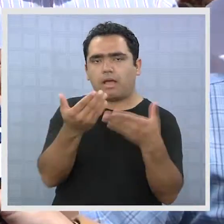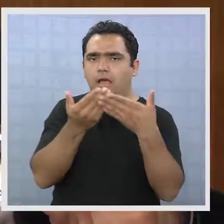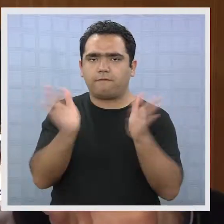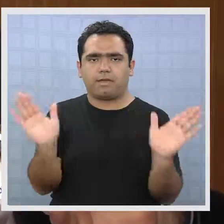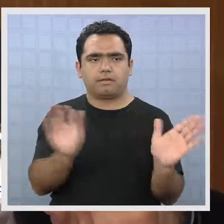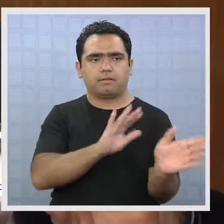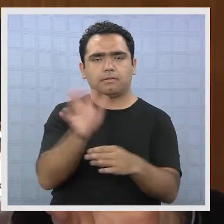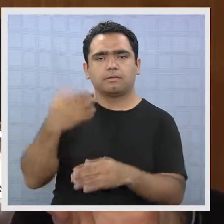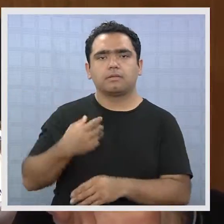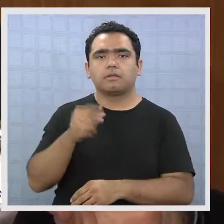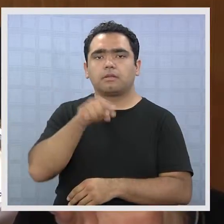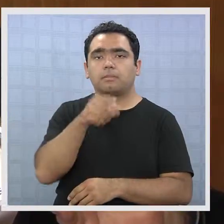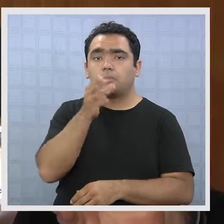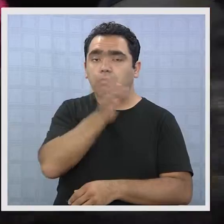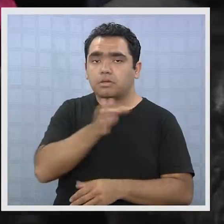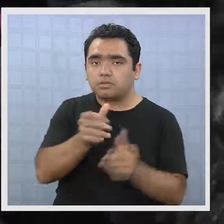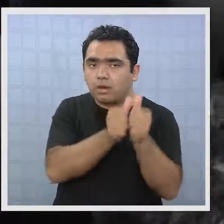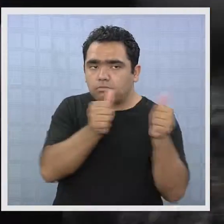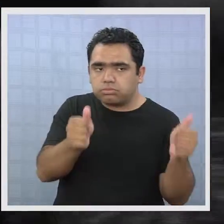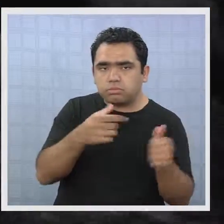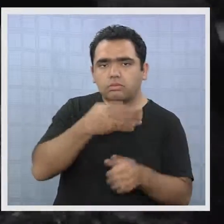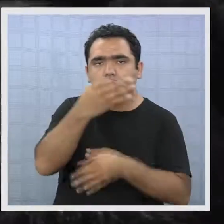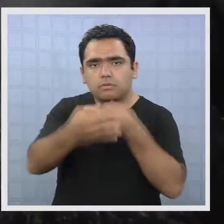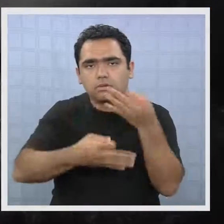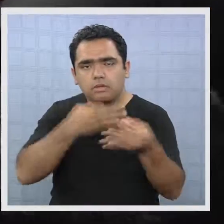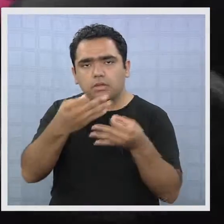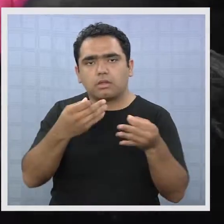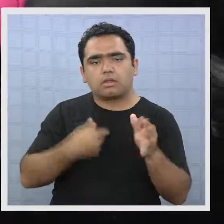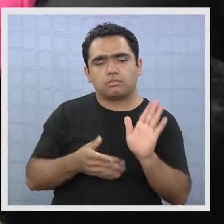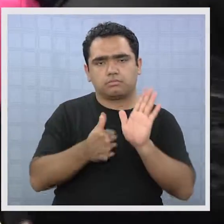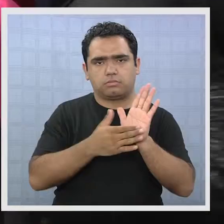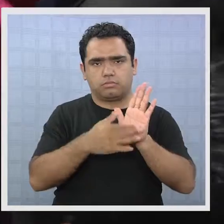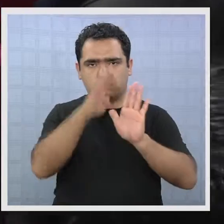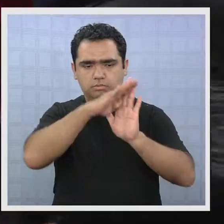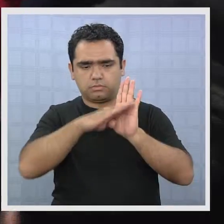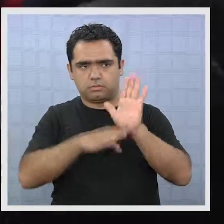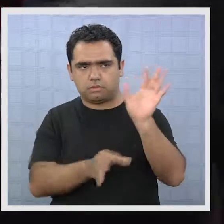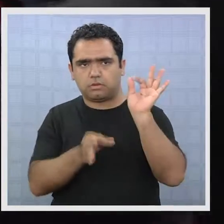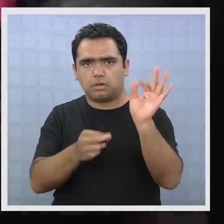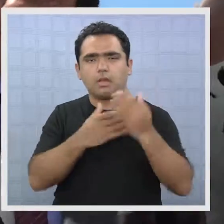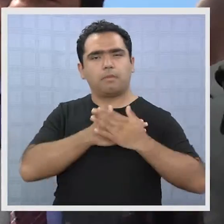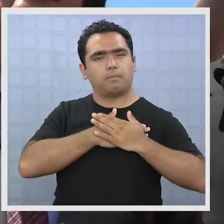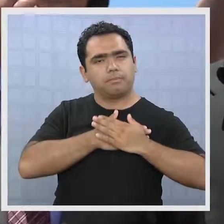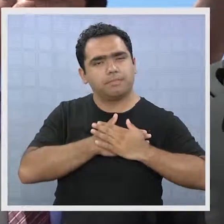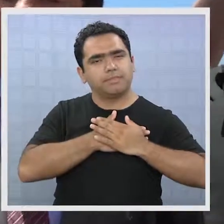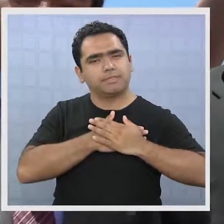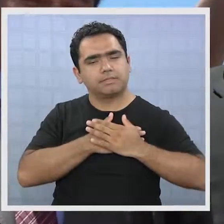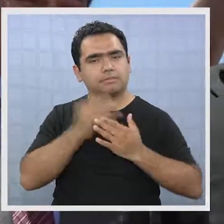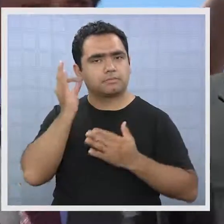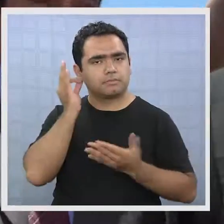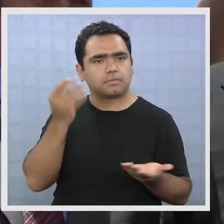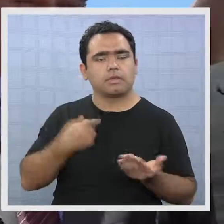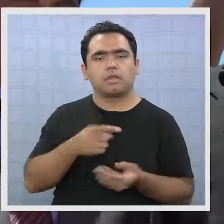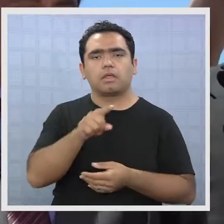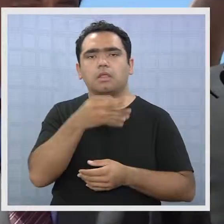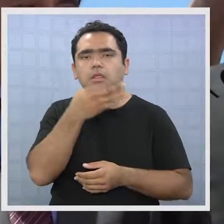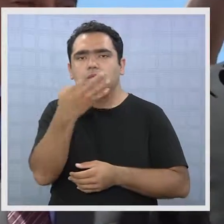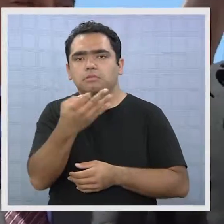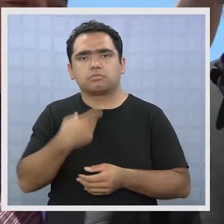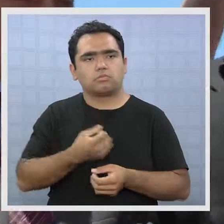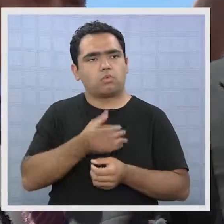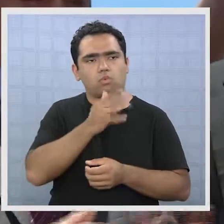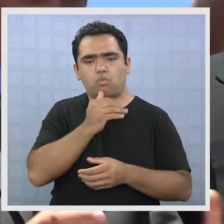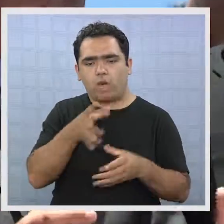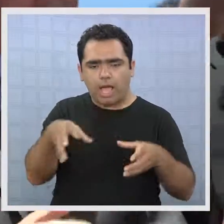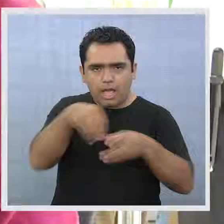convencionales. Los dirigentes manifestaron que Sudre refleja los contenidos de la plataforma electoral de Michel Bachelet, desestimando